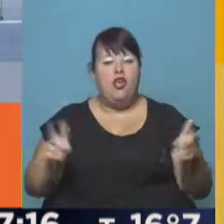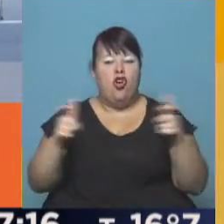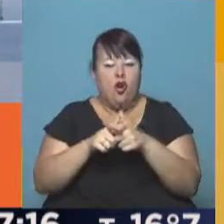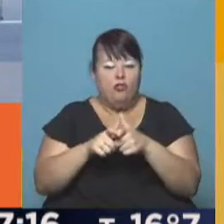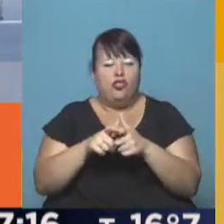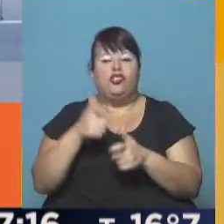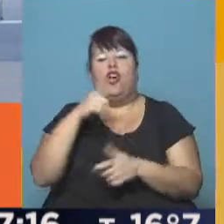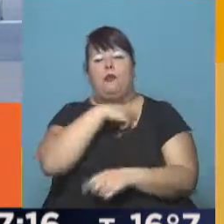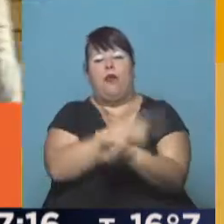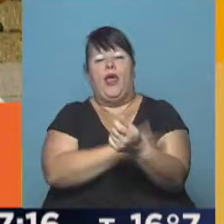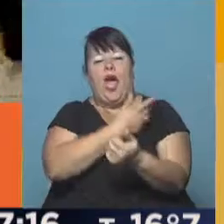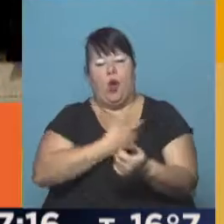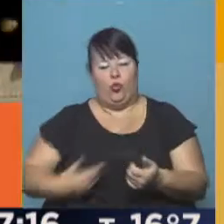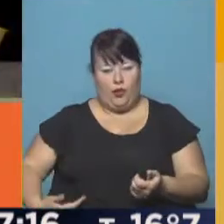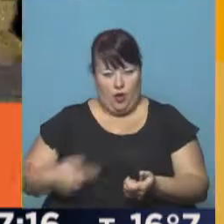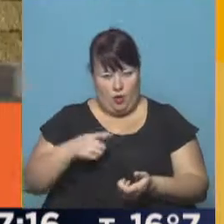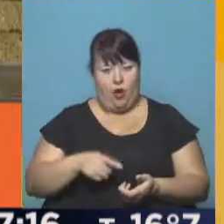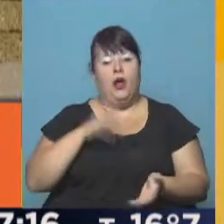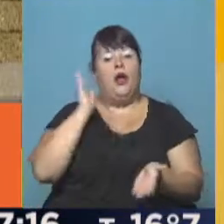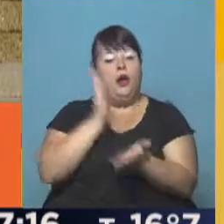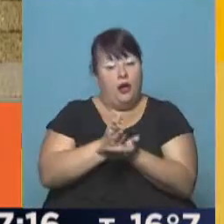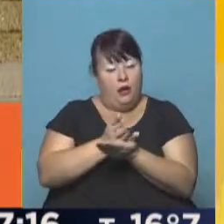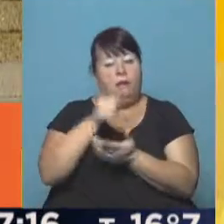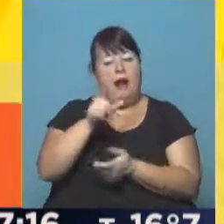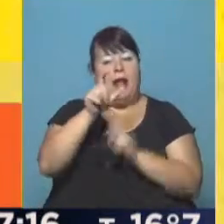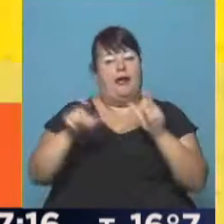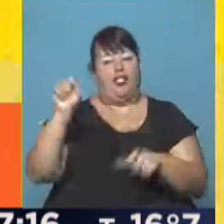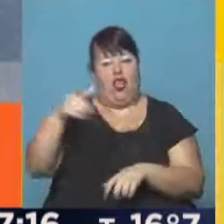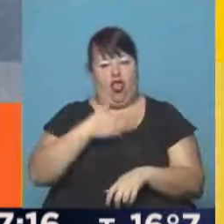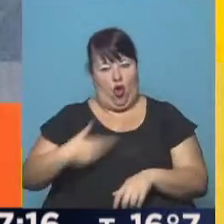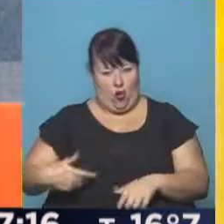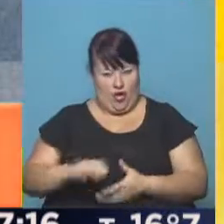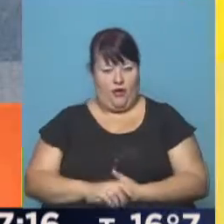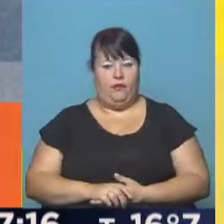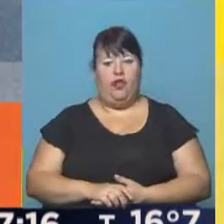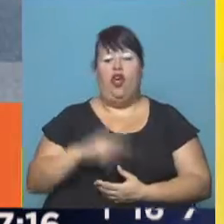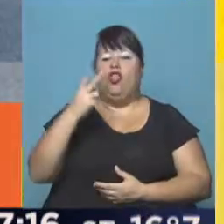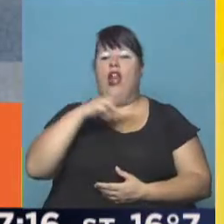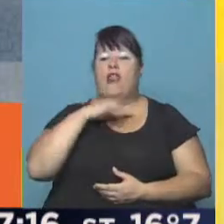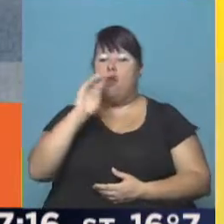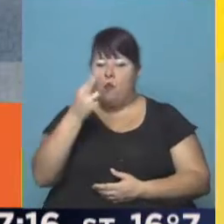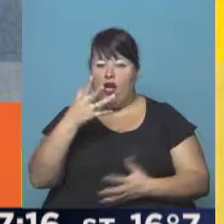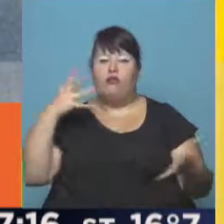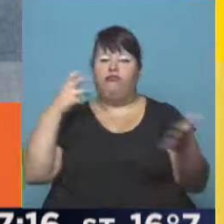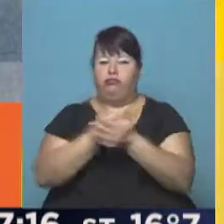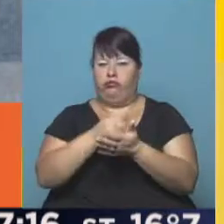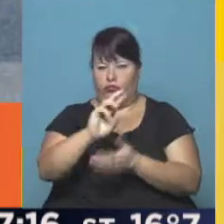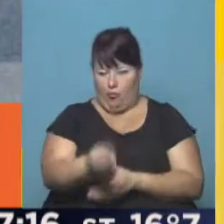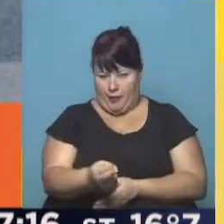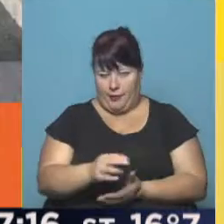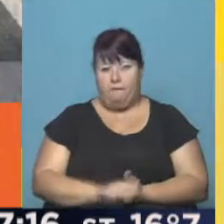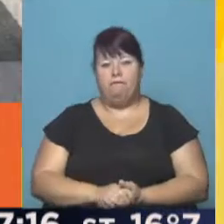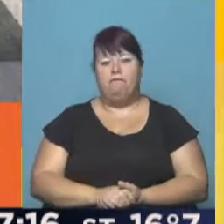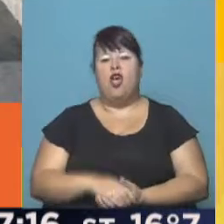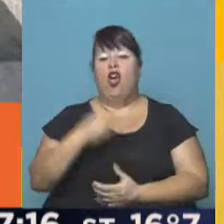conformada por el Poder Ejecutivo. Se aplicaría a funcionarios. Mueren dos delincuentes tras ser atropellados.